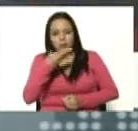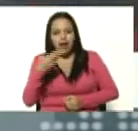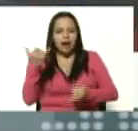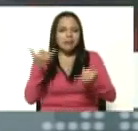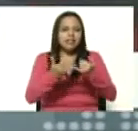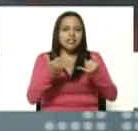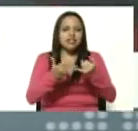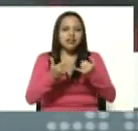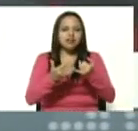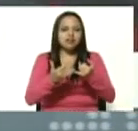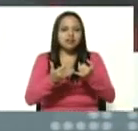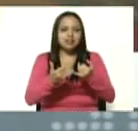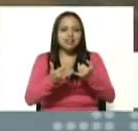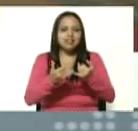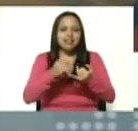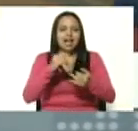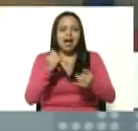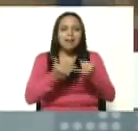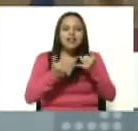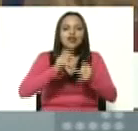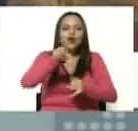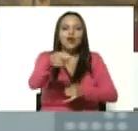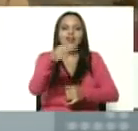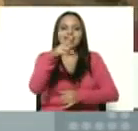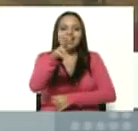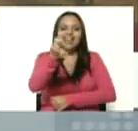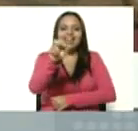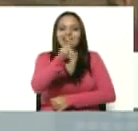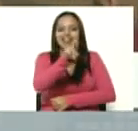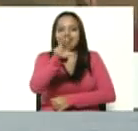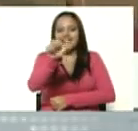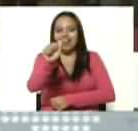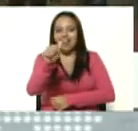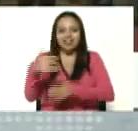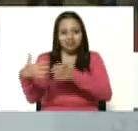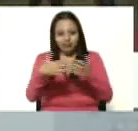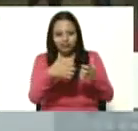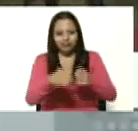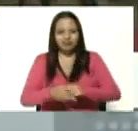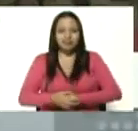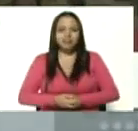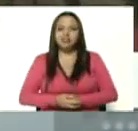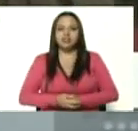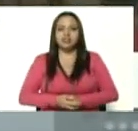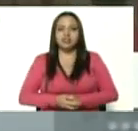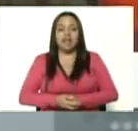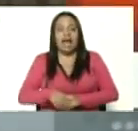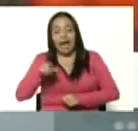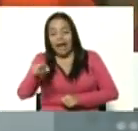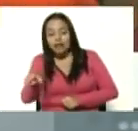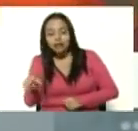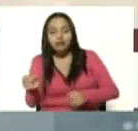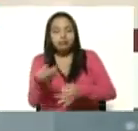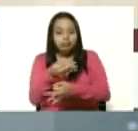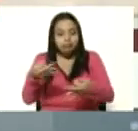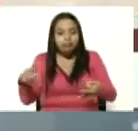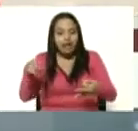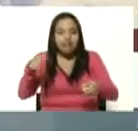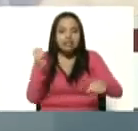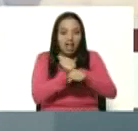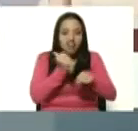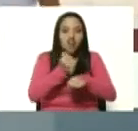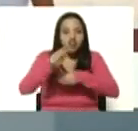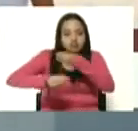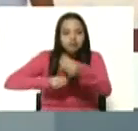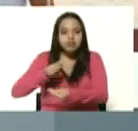Nayibé Guerra así es este es precisamente la labor que cumple nosotros